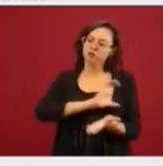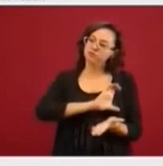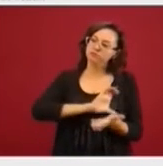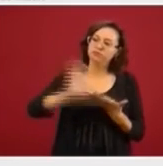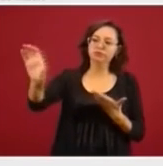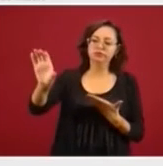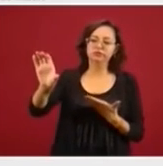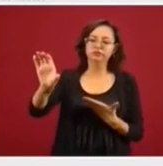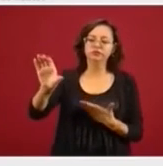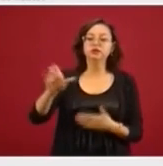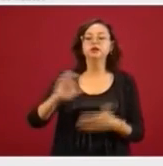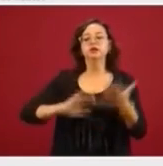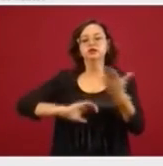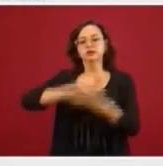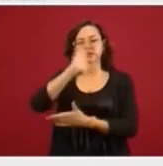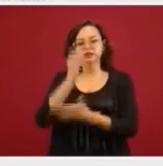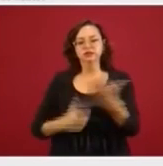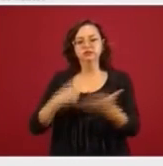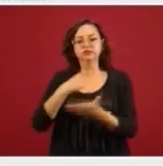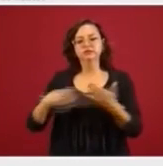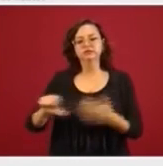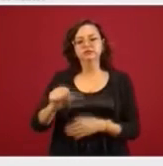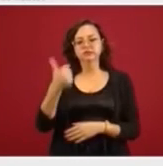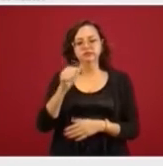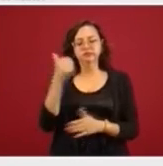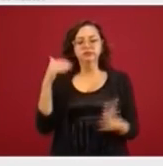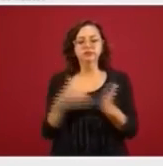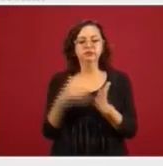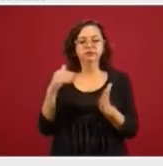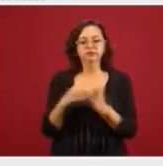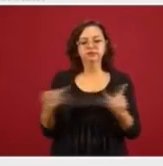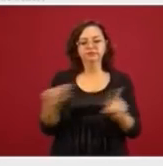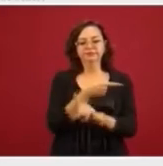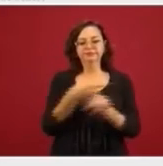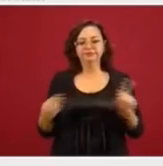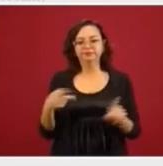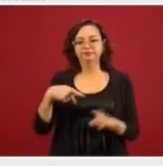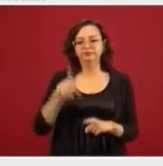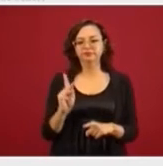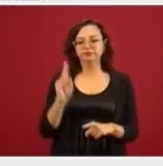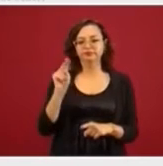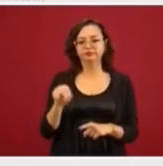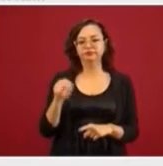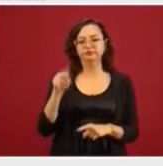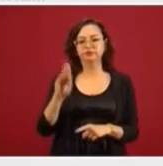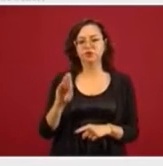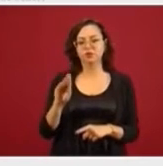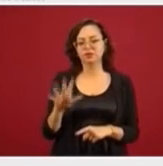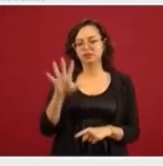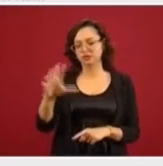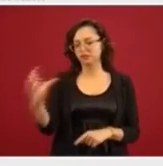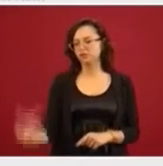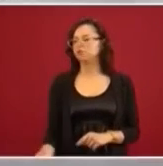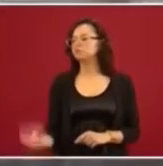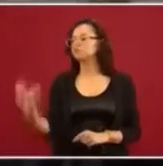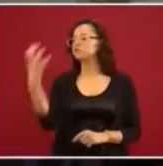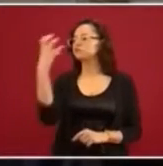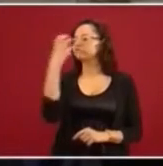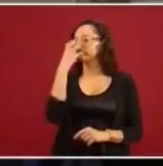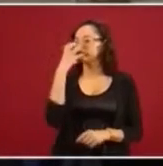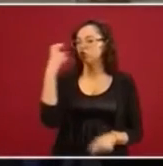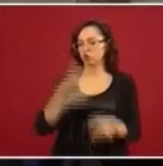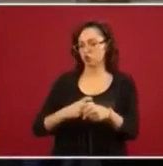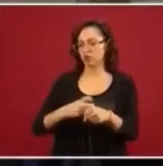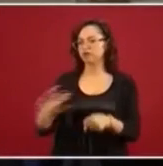El contrato estipula la compra de 11 millones y medio de KN95 MASC, que es mascarilla,